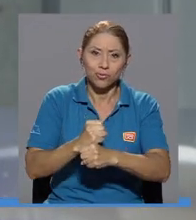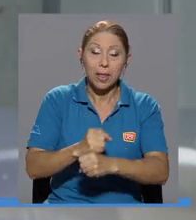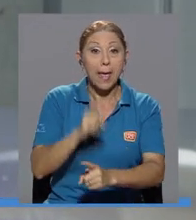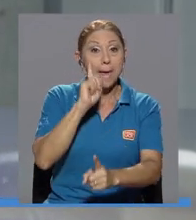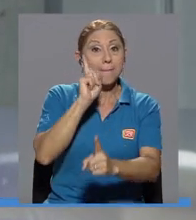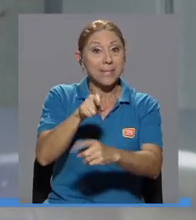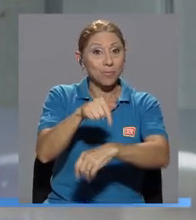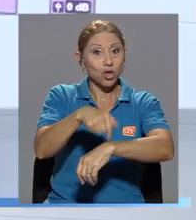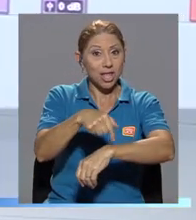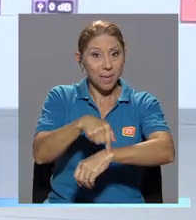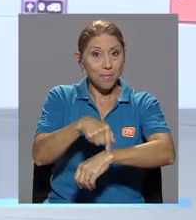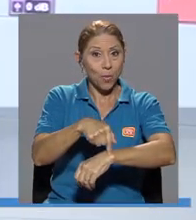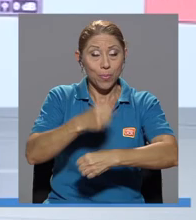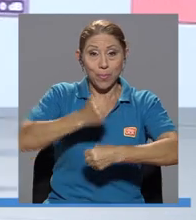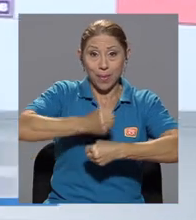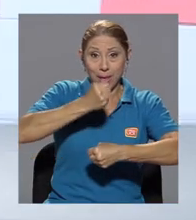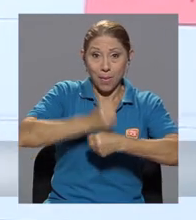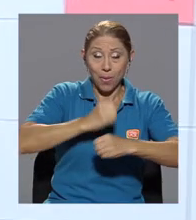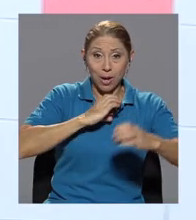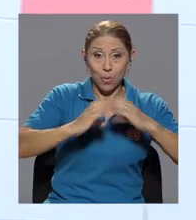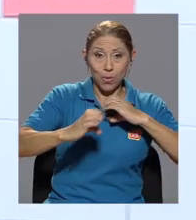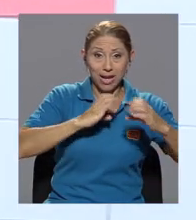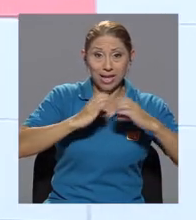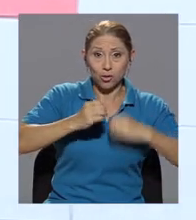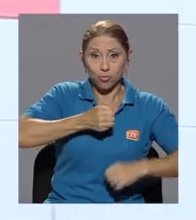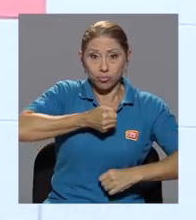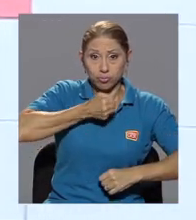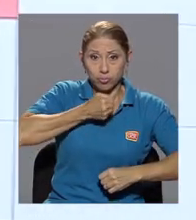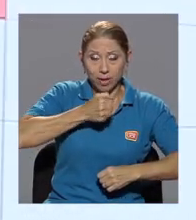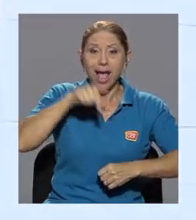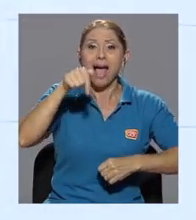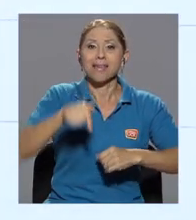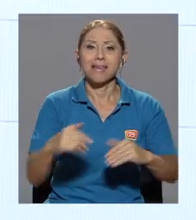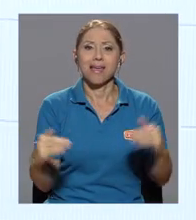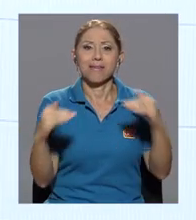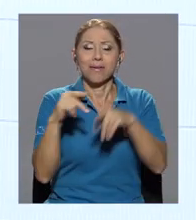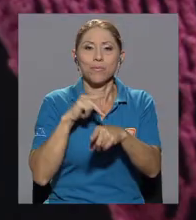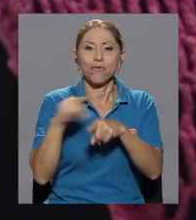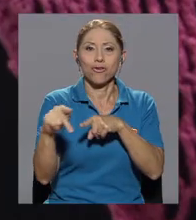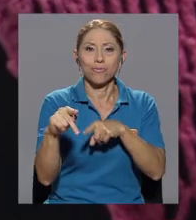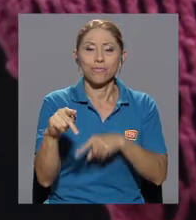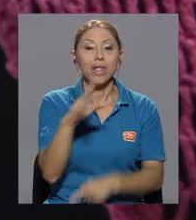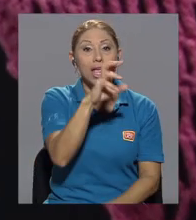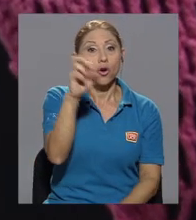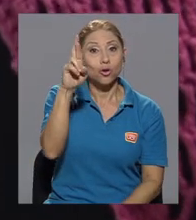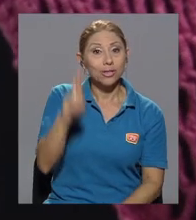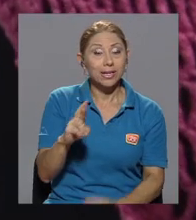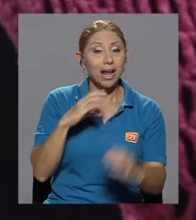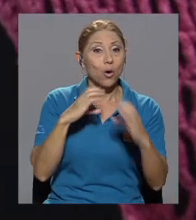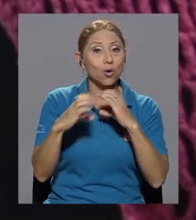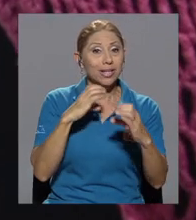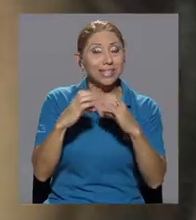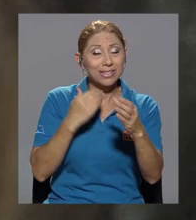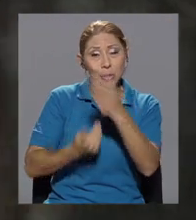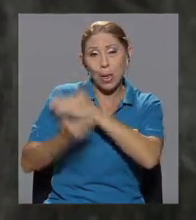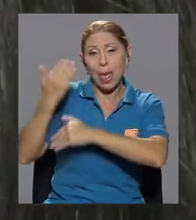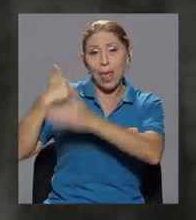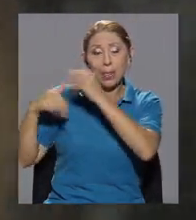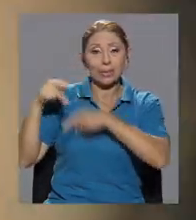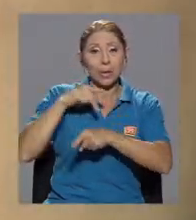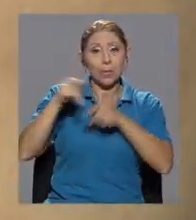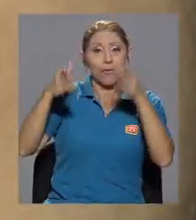de profesionalizar el ejercicio de la comunicación en el país. En Costa Rica, la comunicación era ejercida por